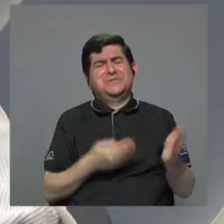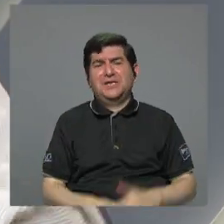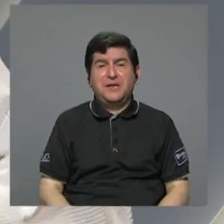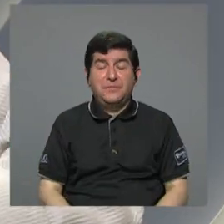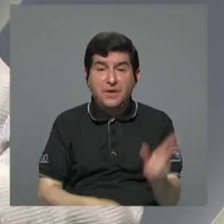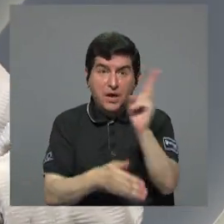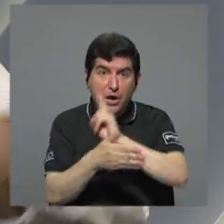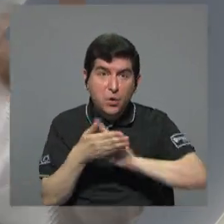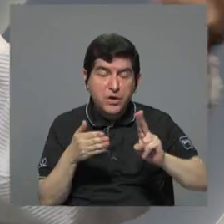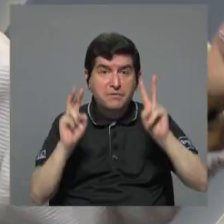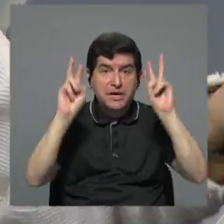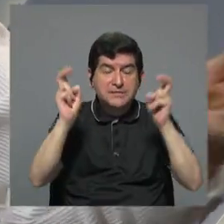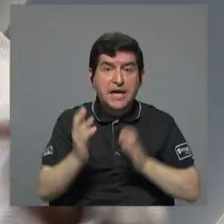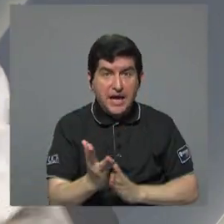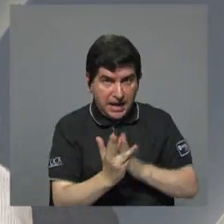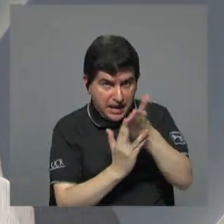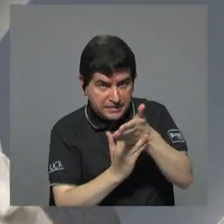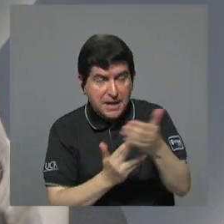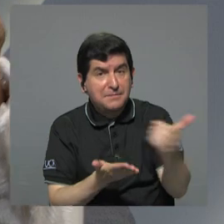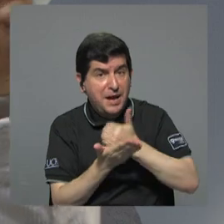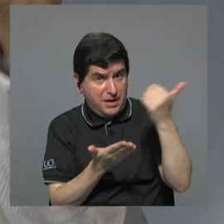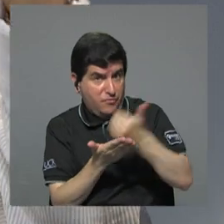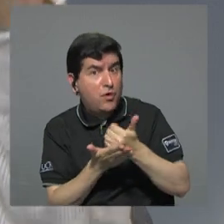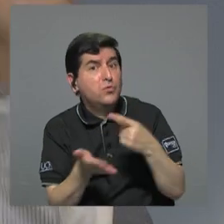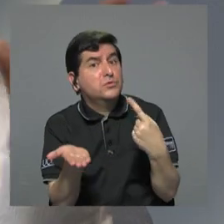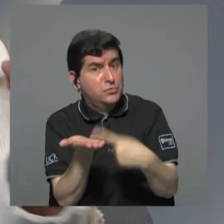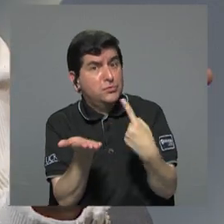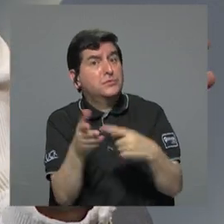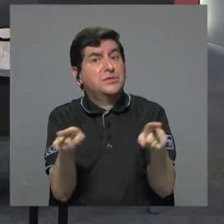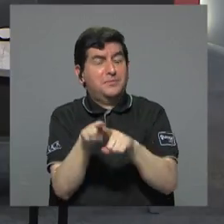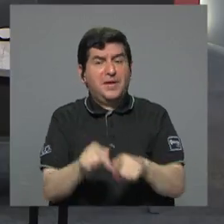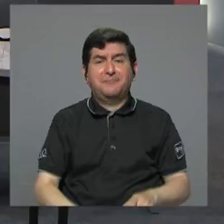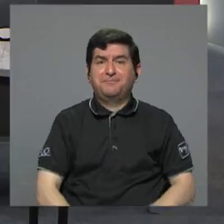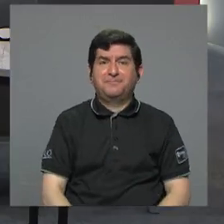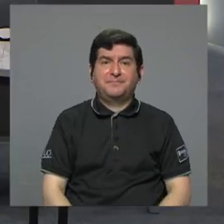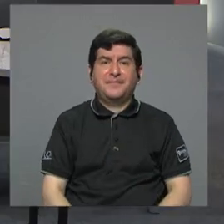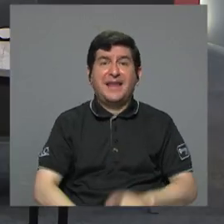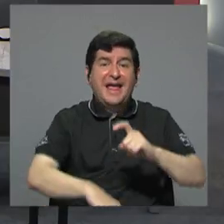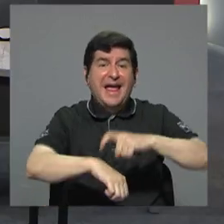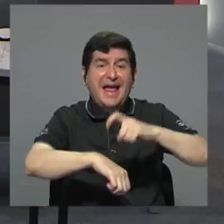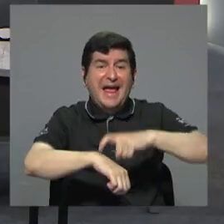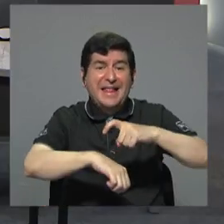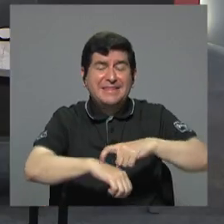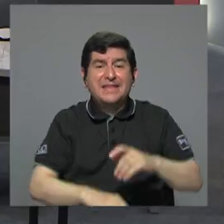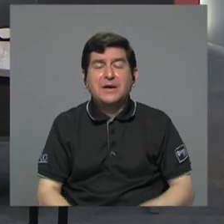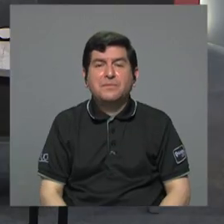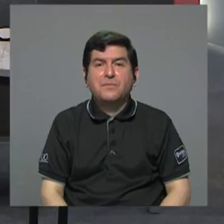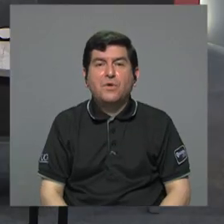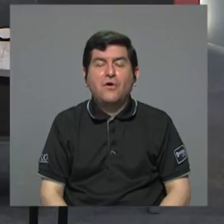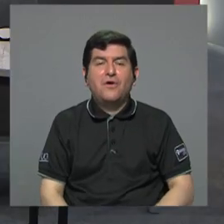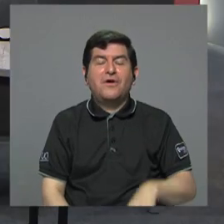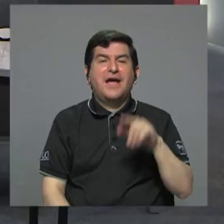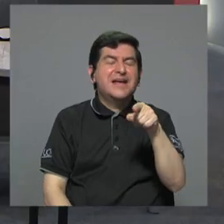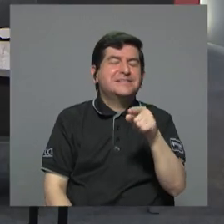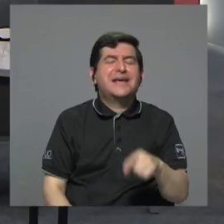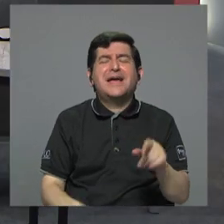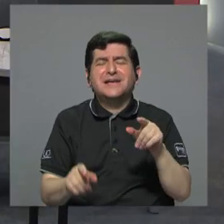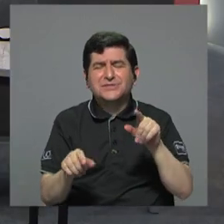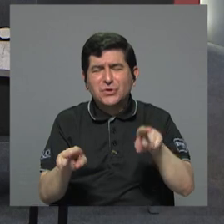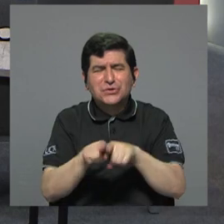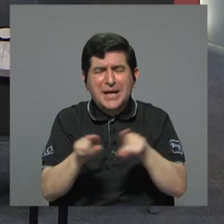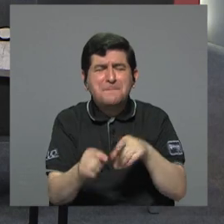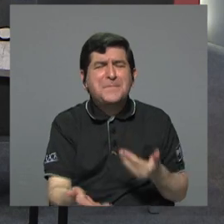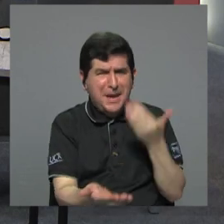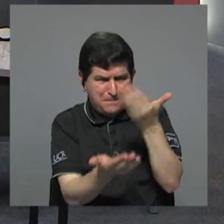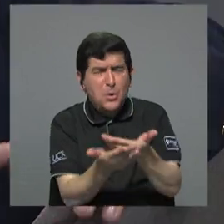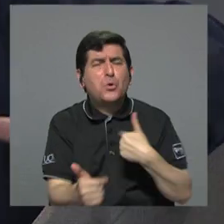universidades en el tema de ingresos y los recursos el tiempo de eso vamos a hablar de eso tenemos que hablar por eso quiero dejarlo